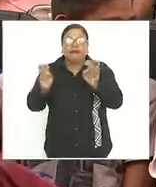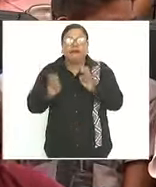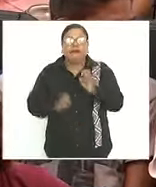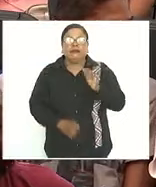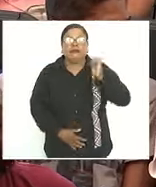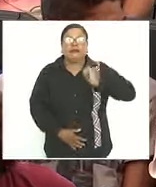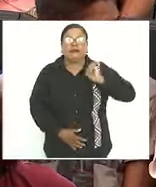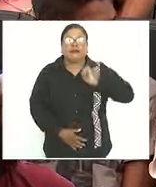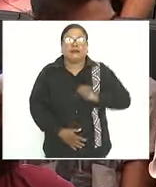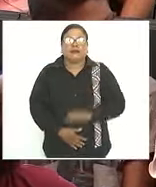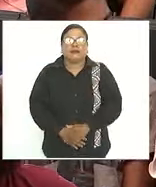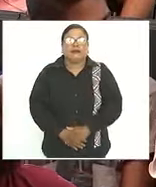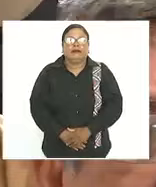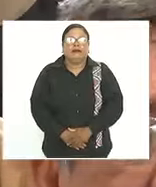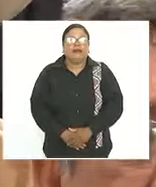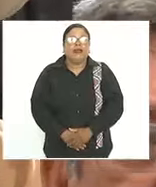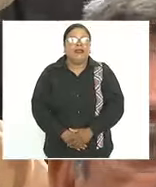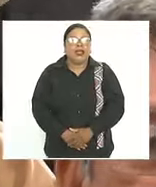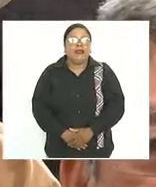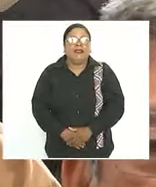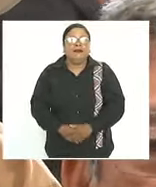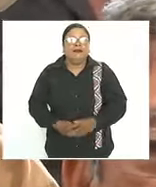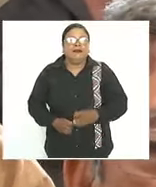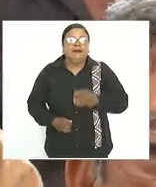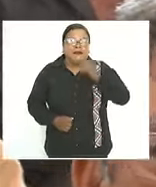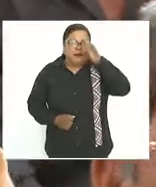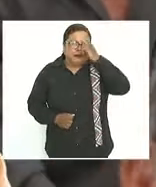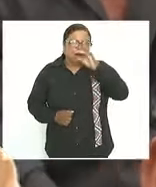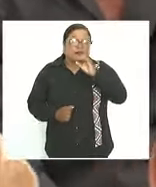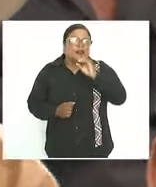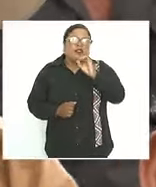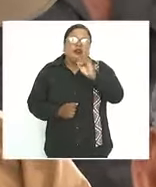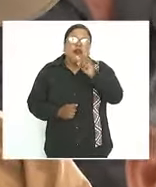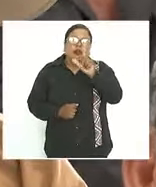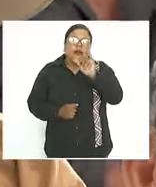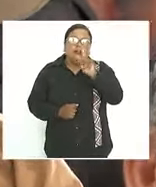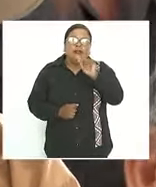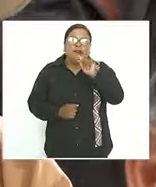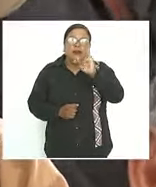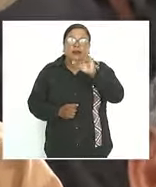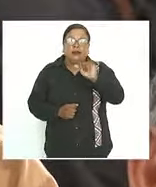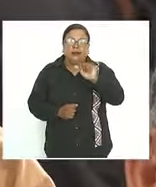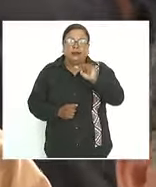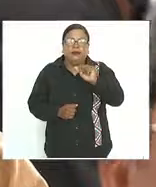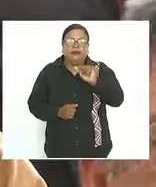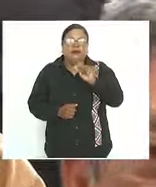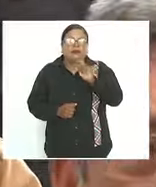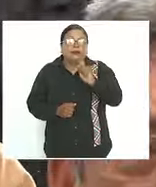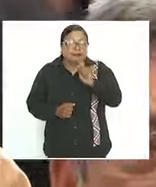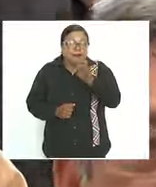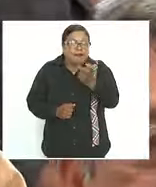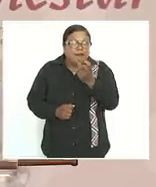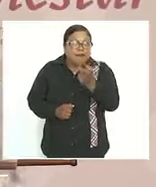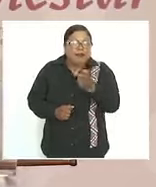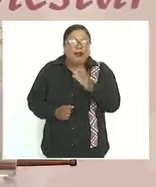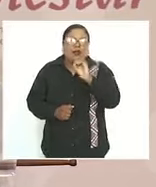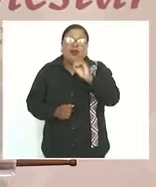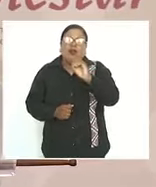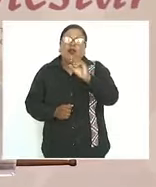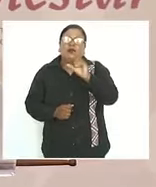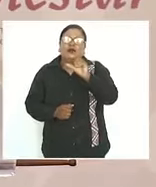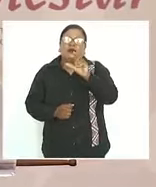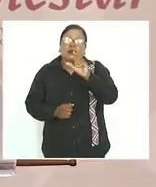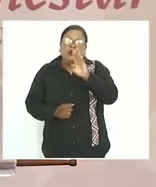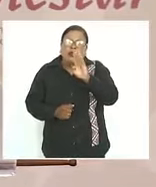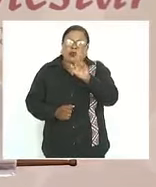época de los griegos oligarquía no democracia que es la oligarquía